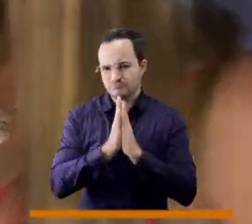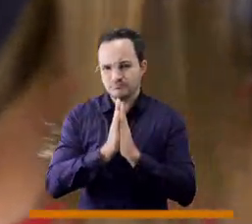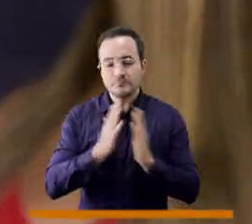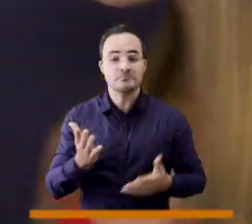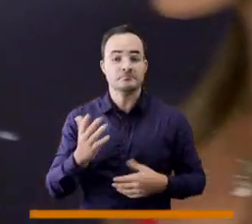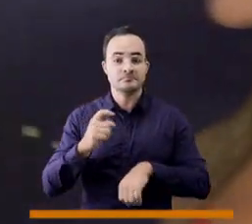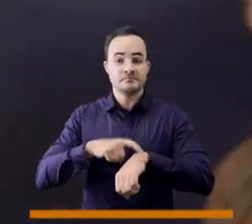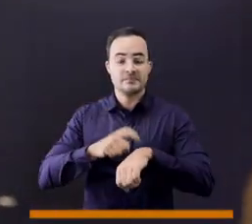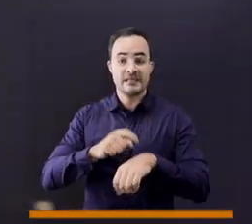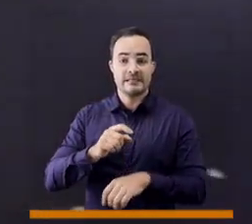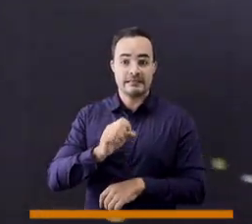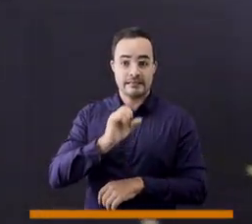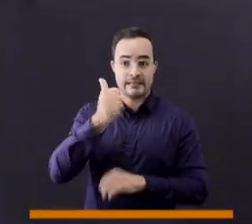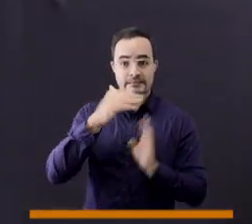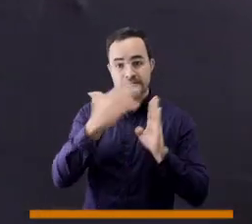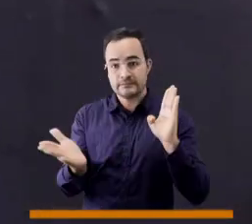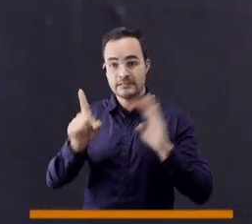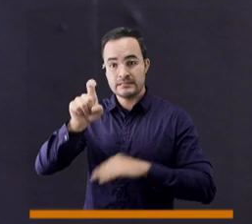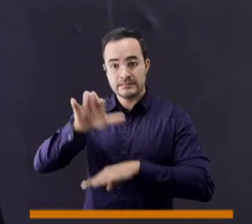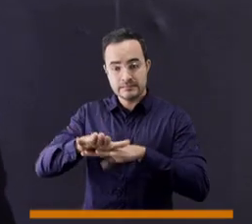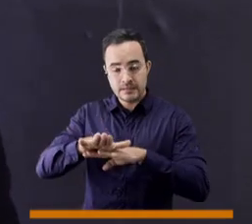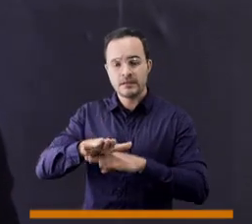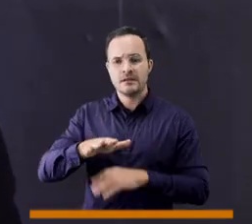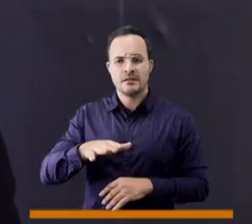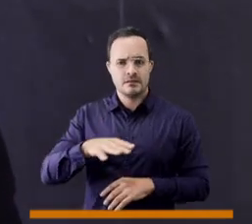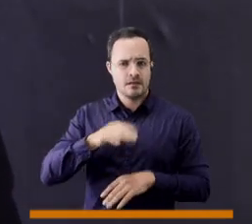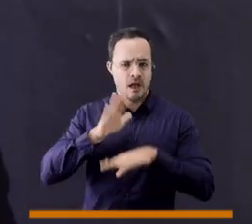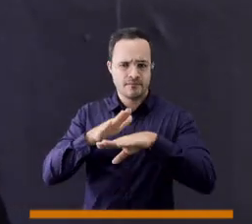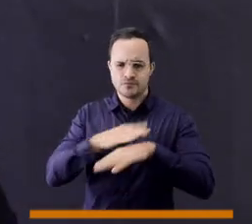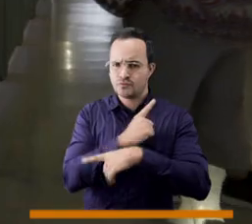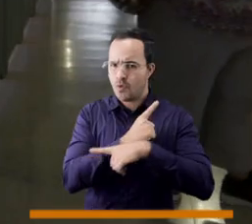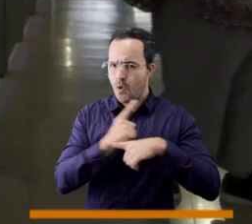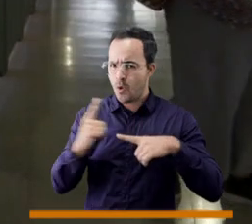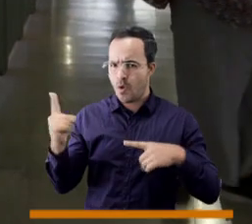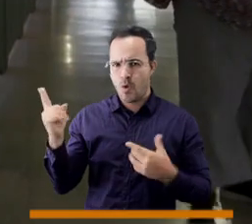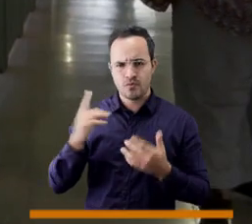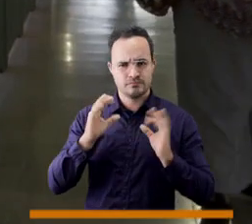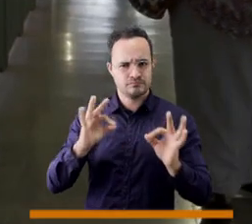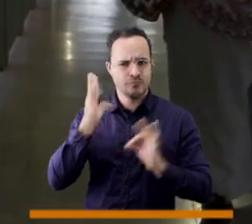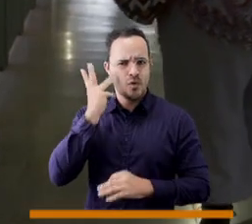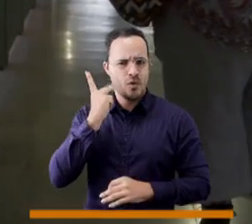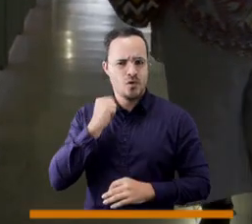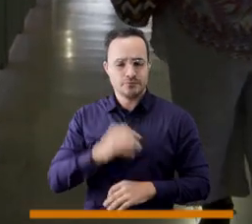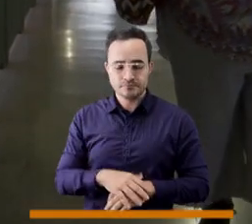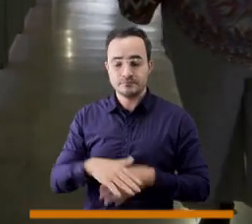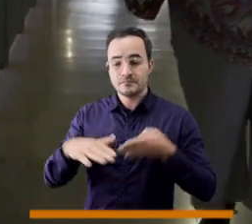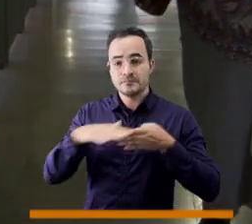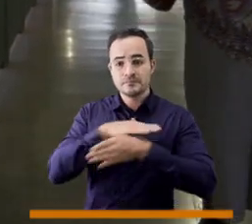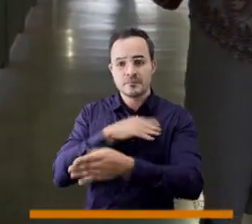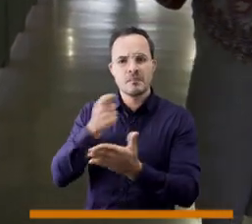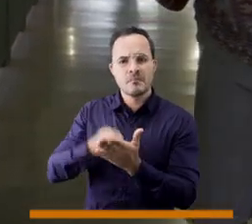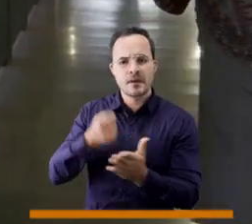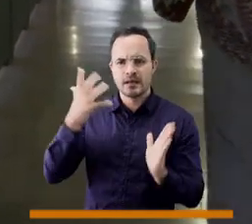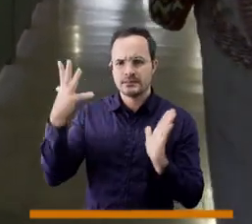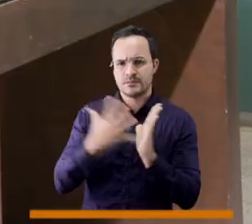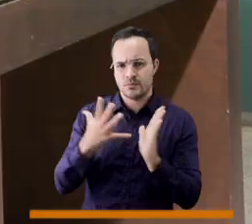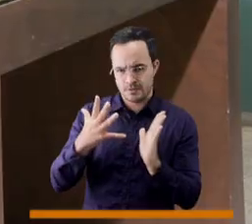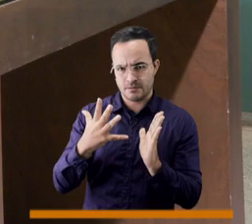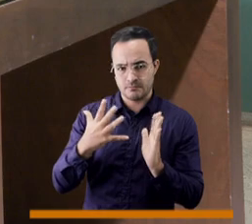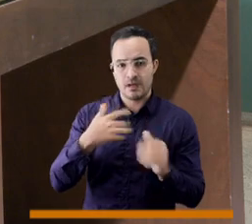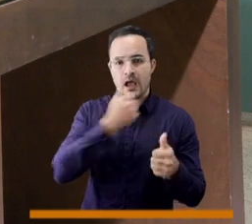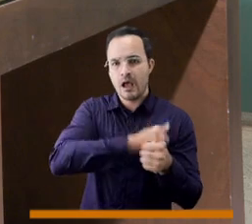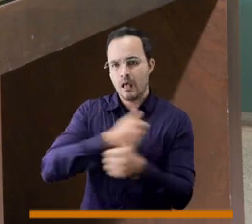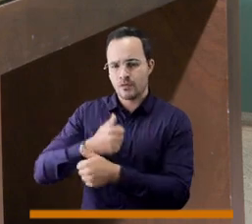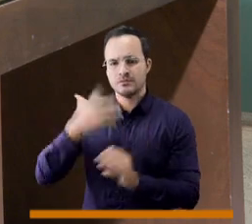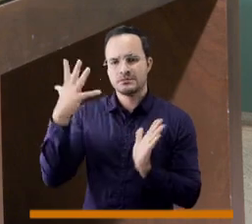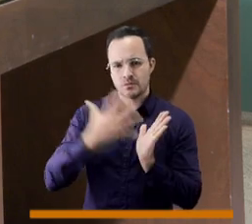horarios que maneja el museo en este momento es de 10 a 6 de la tarde de domingo a domingo el el ingreso del museo